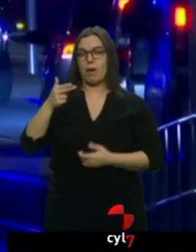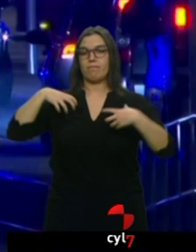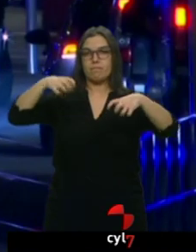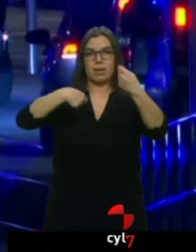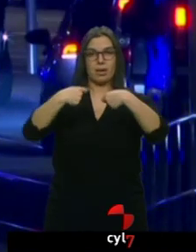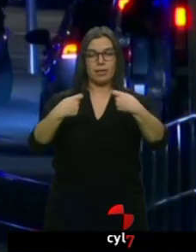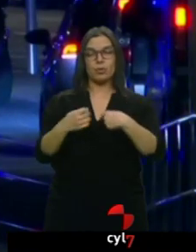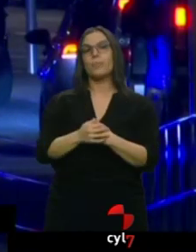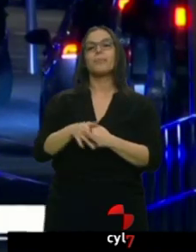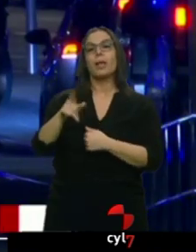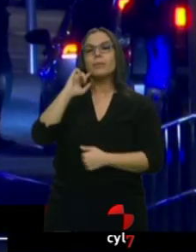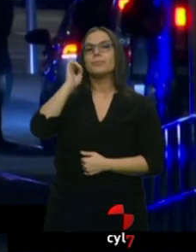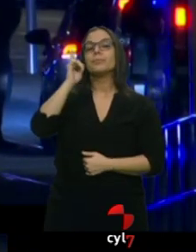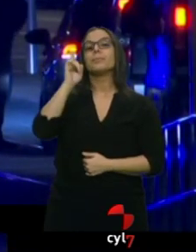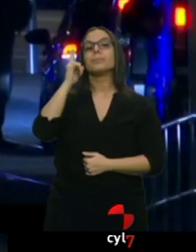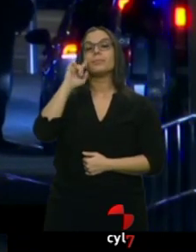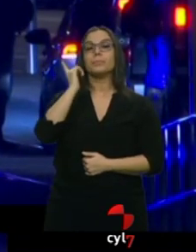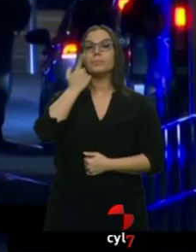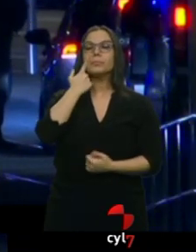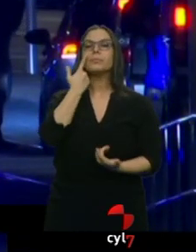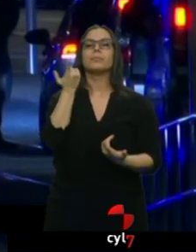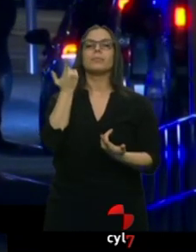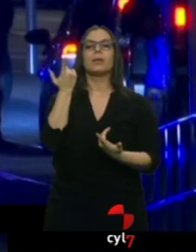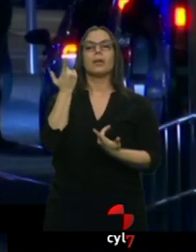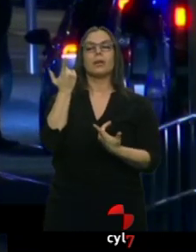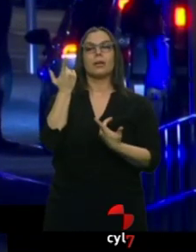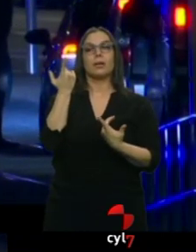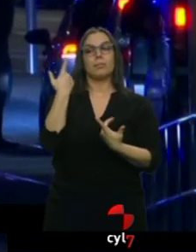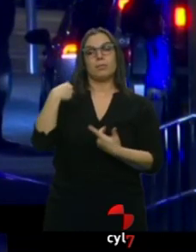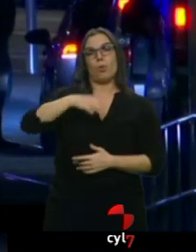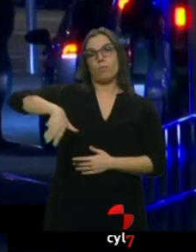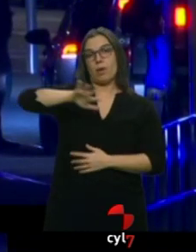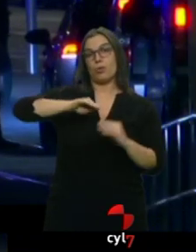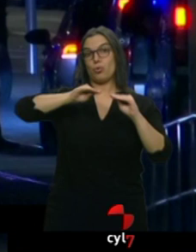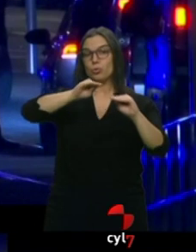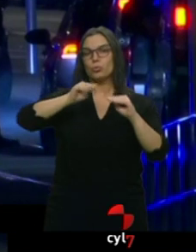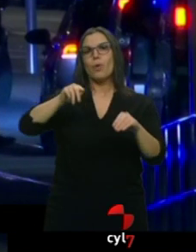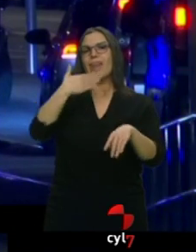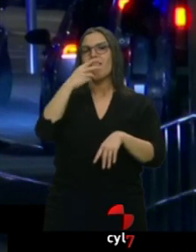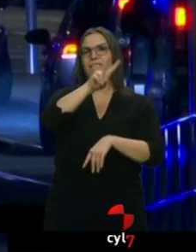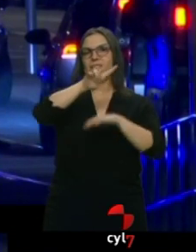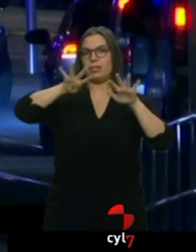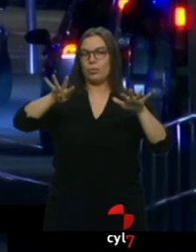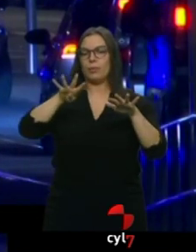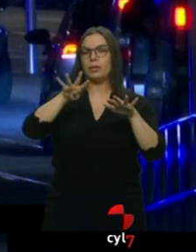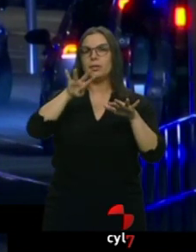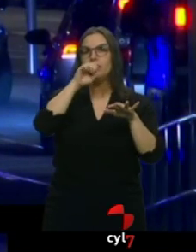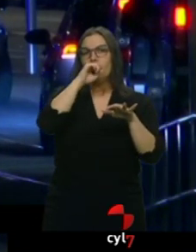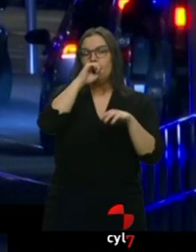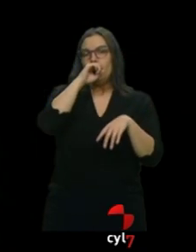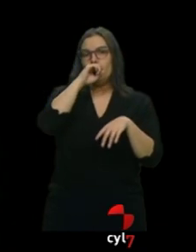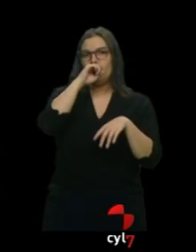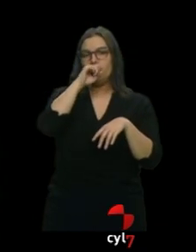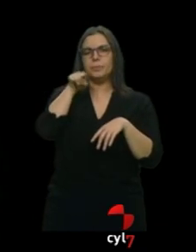localizado por los gendarmes en la calle Lazaret, en el barrio de Neudor. Tenía 29 años y era una de las personas radicalizadas que suponían